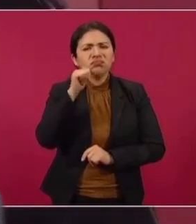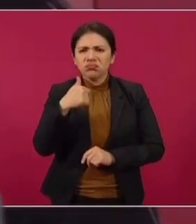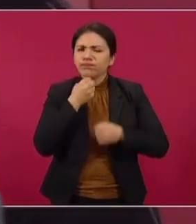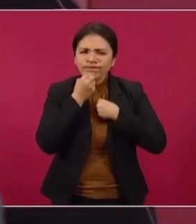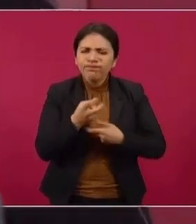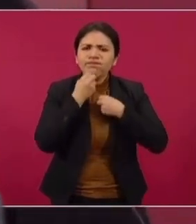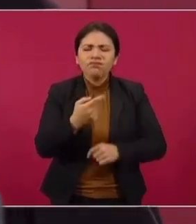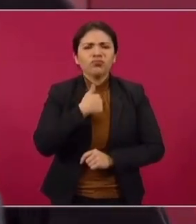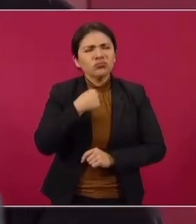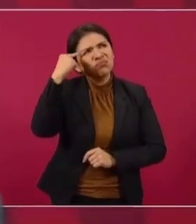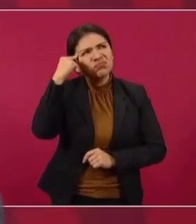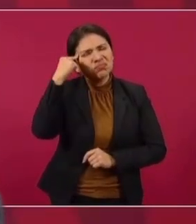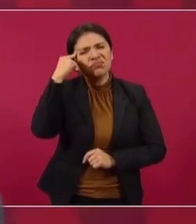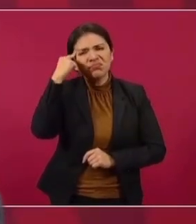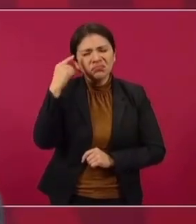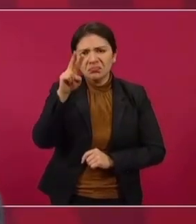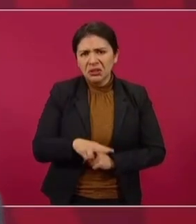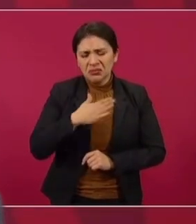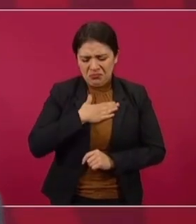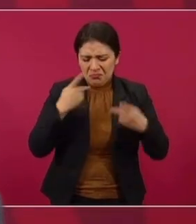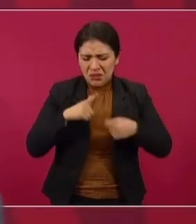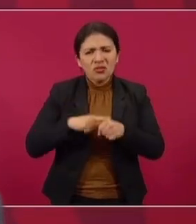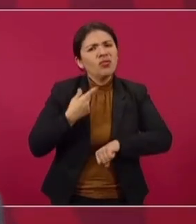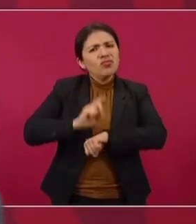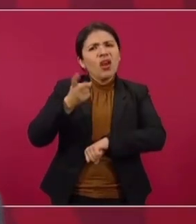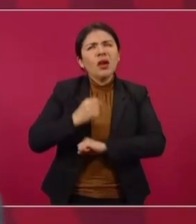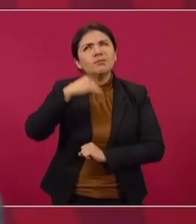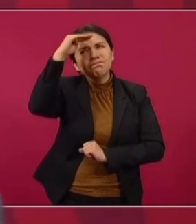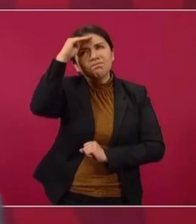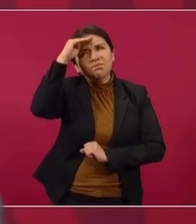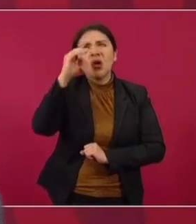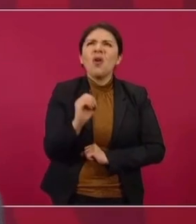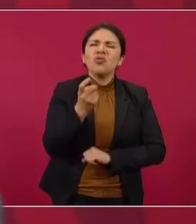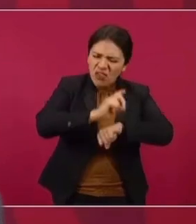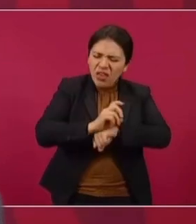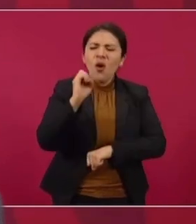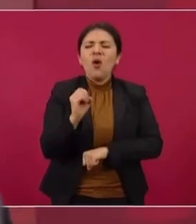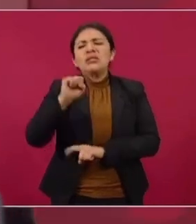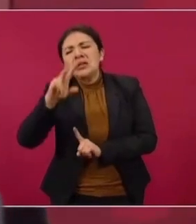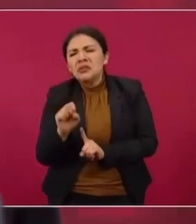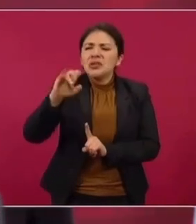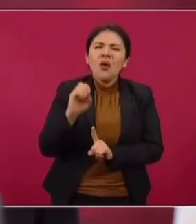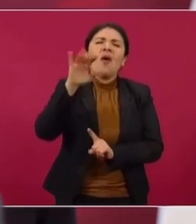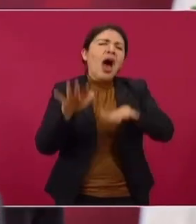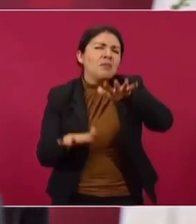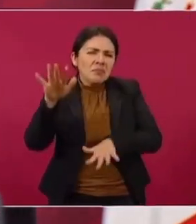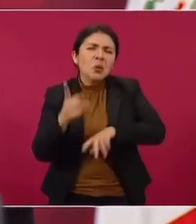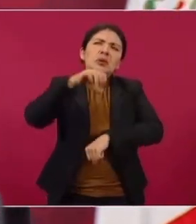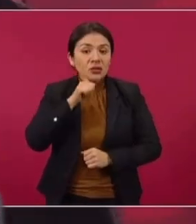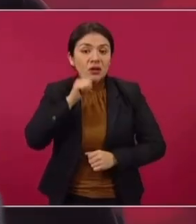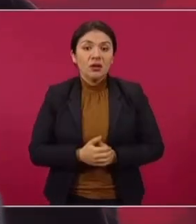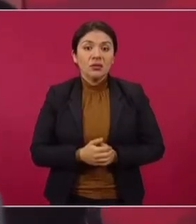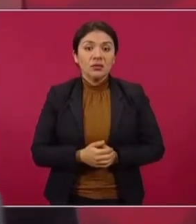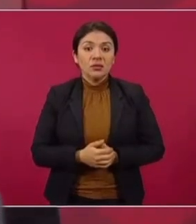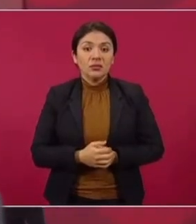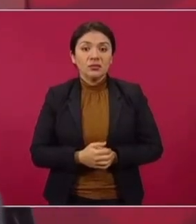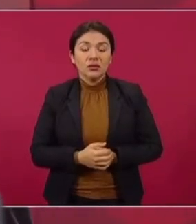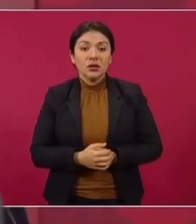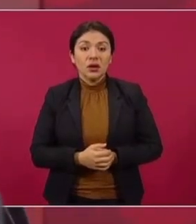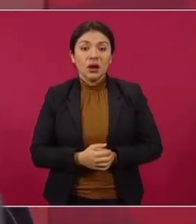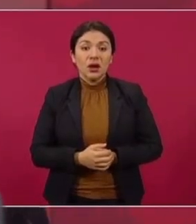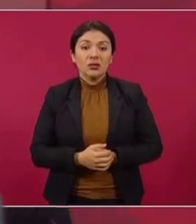yo mismo todos los días, o cada dos días, o cada tres días, o cada semana. Y si